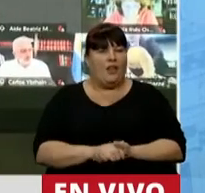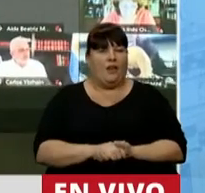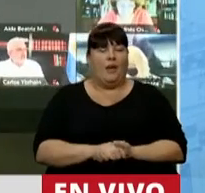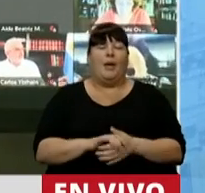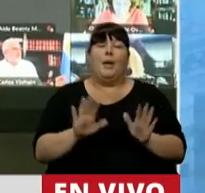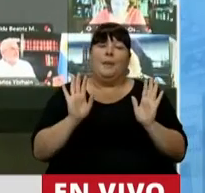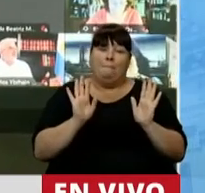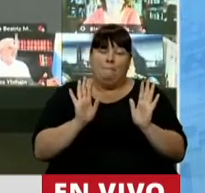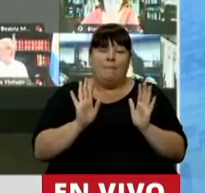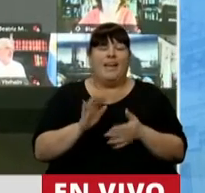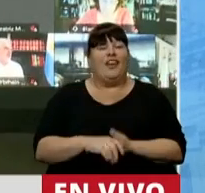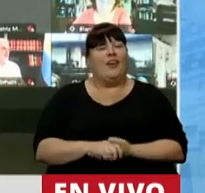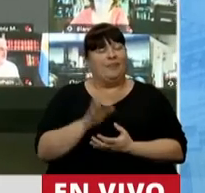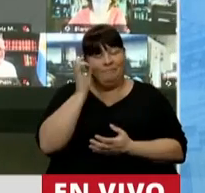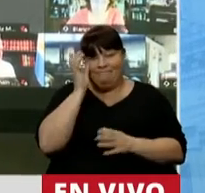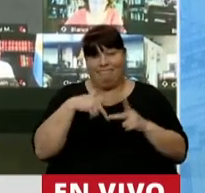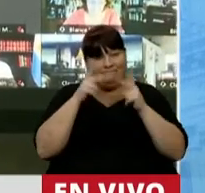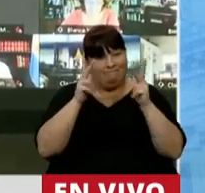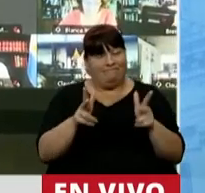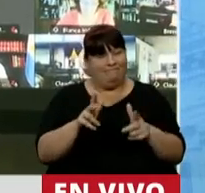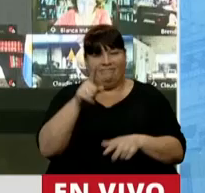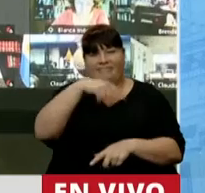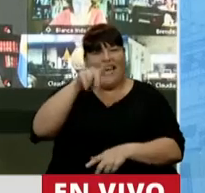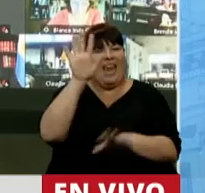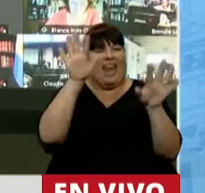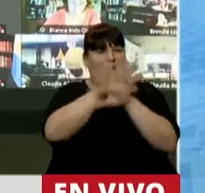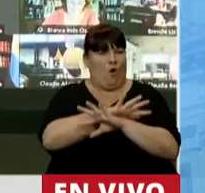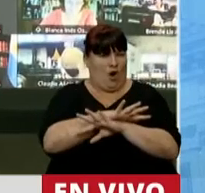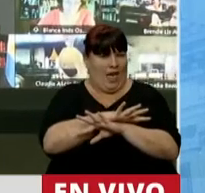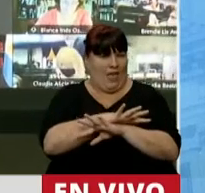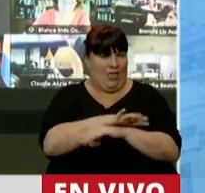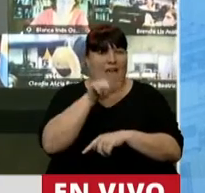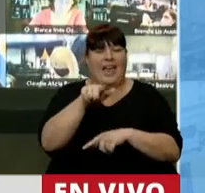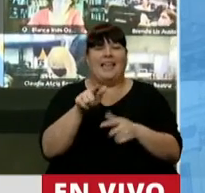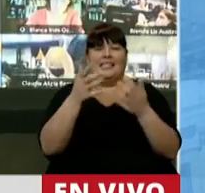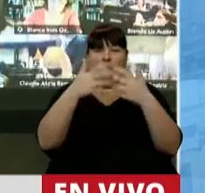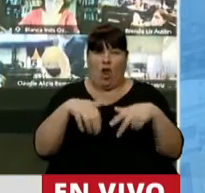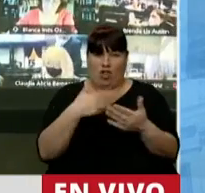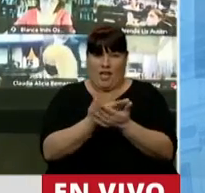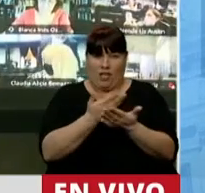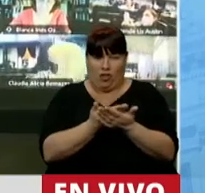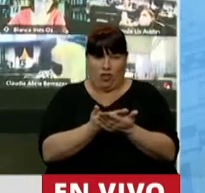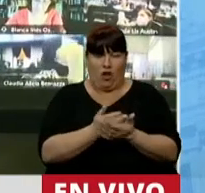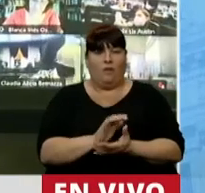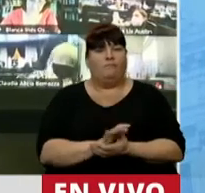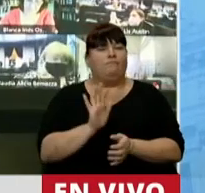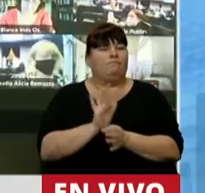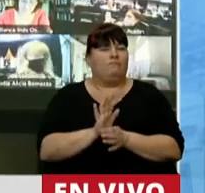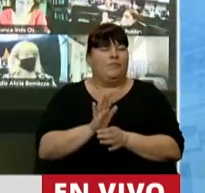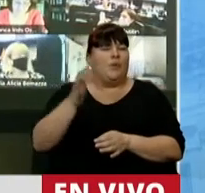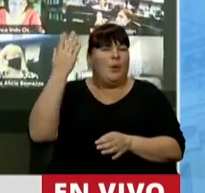Pero lamento decirles que están errados. Esta iniciativa es